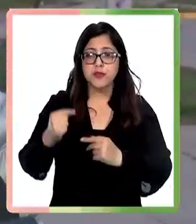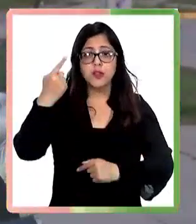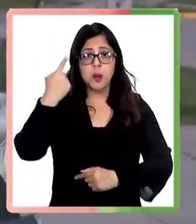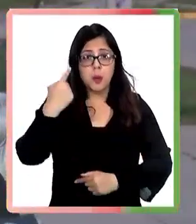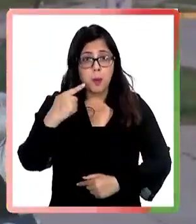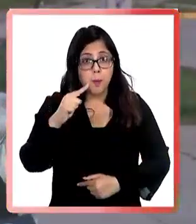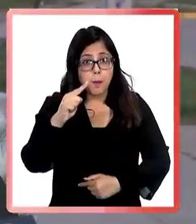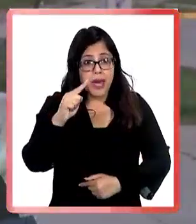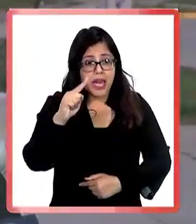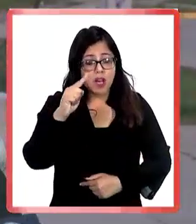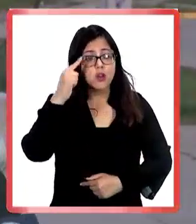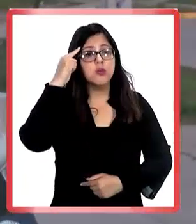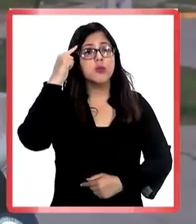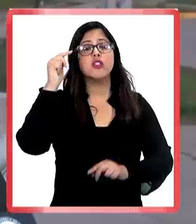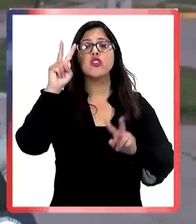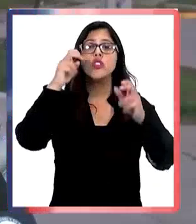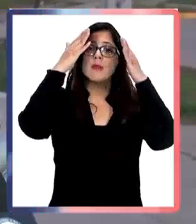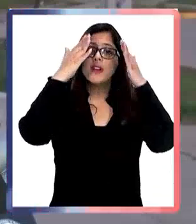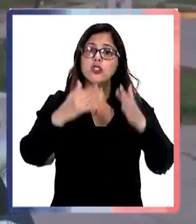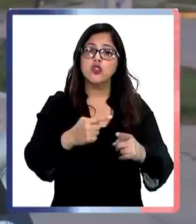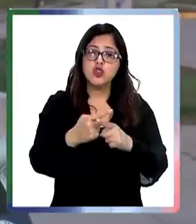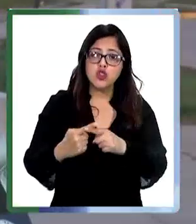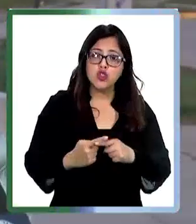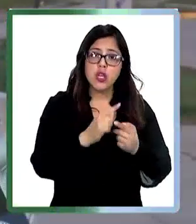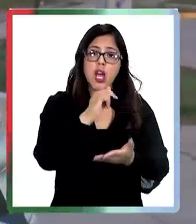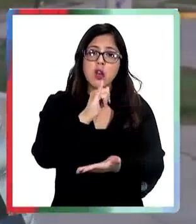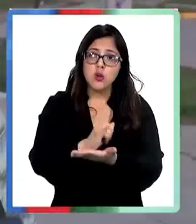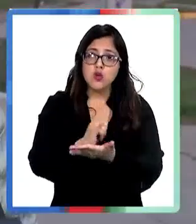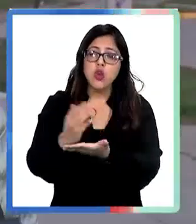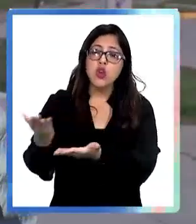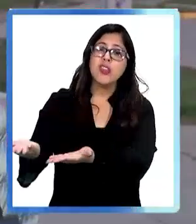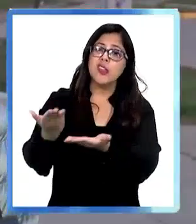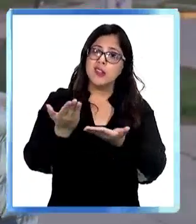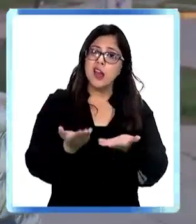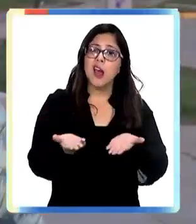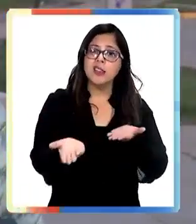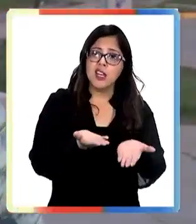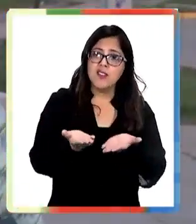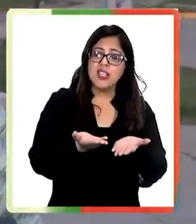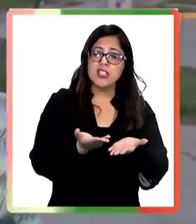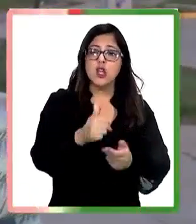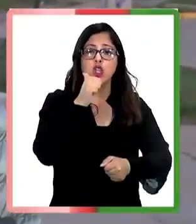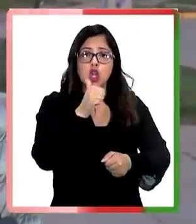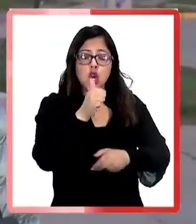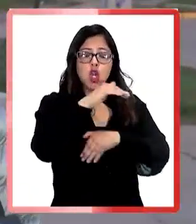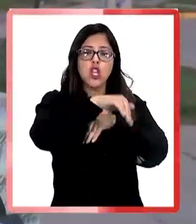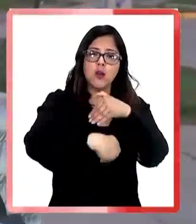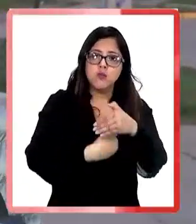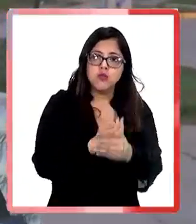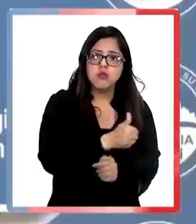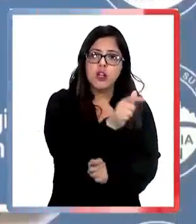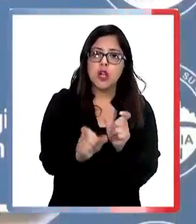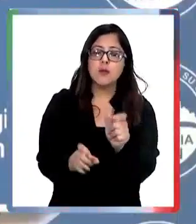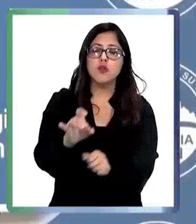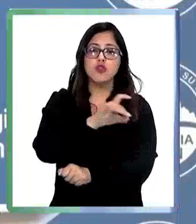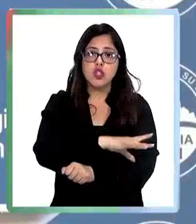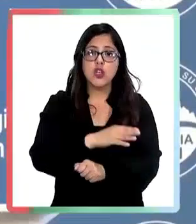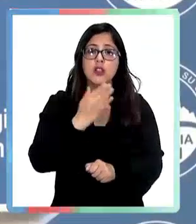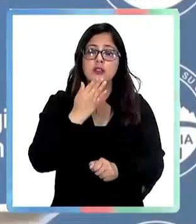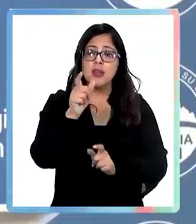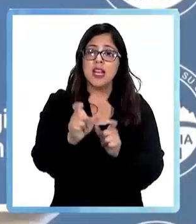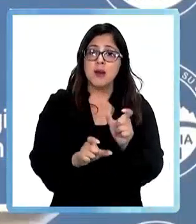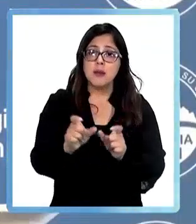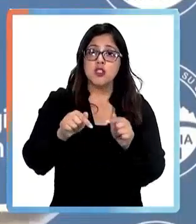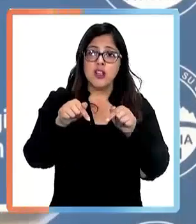y en particular acá a todos los baiseninos, creo que merece también ponerlo en un nivel de un reconocimiento mayor. Por su parte,